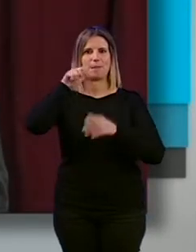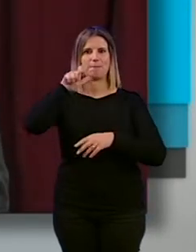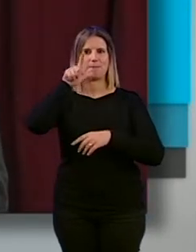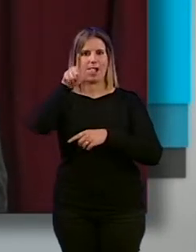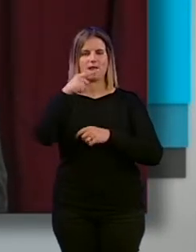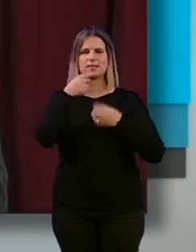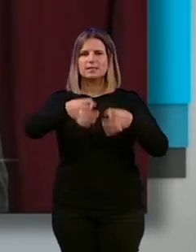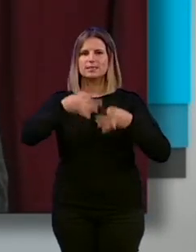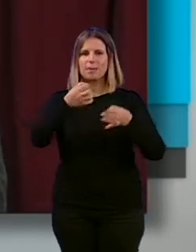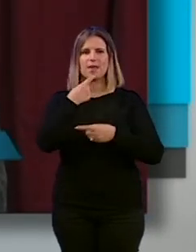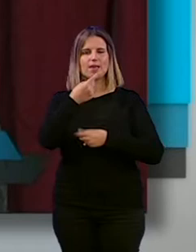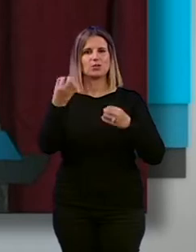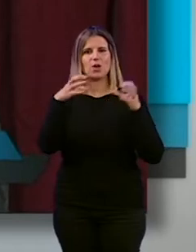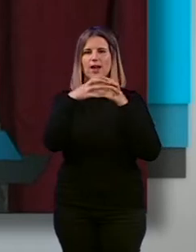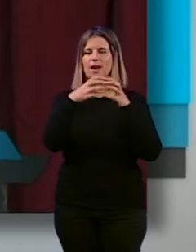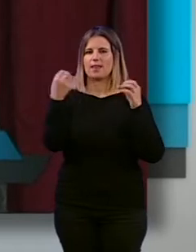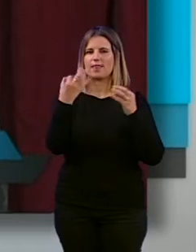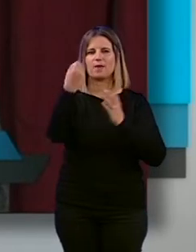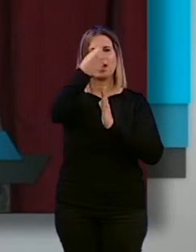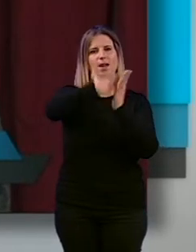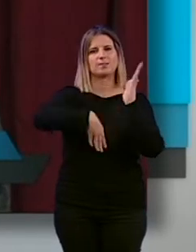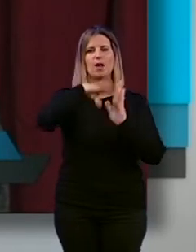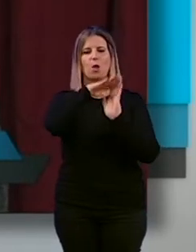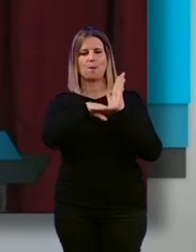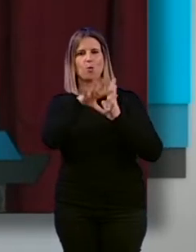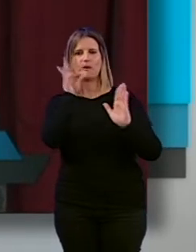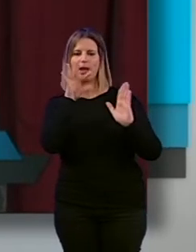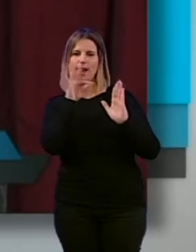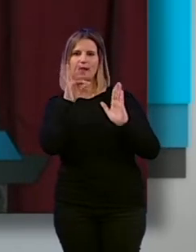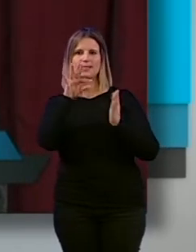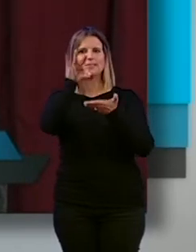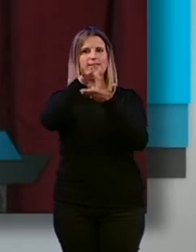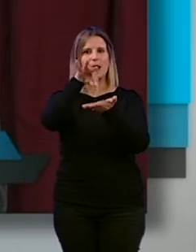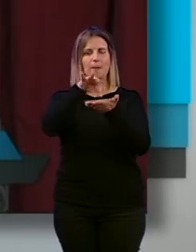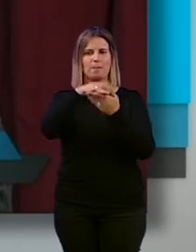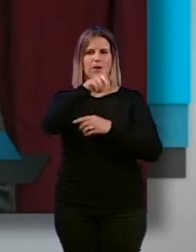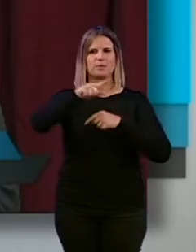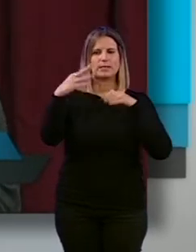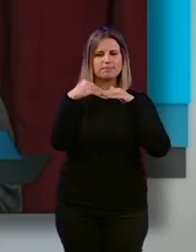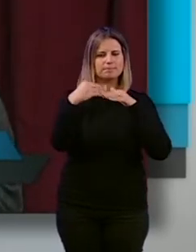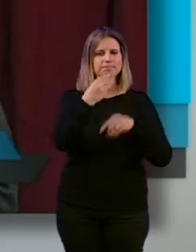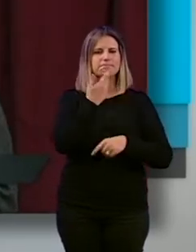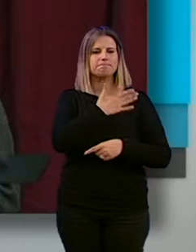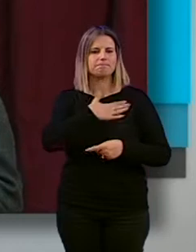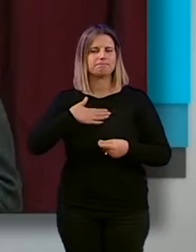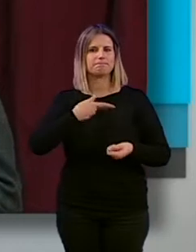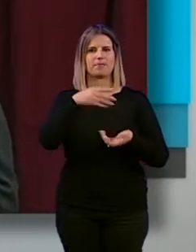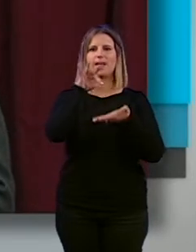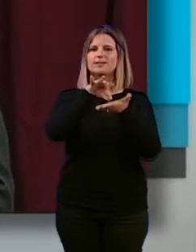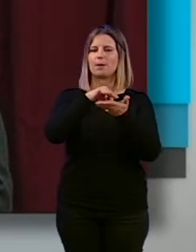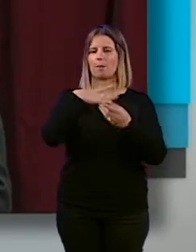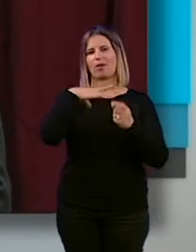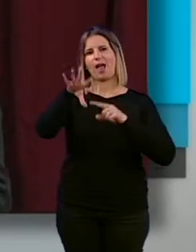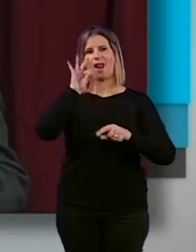dicho que Granada tiene que tener una carta de tapas para que los clientes que quieran ir de tapas puedan